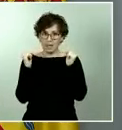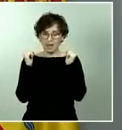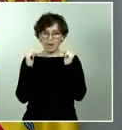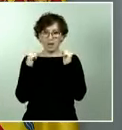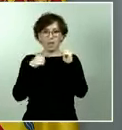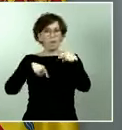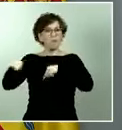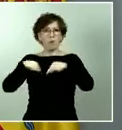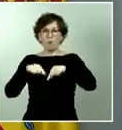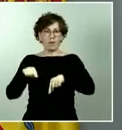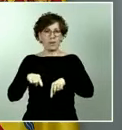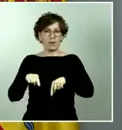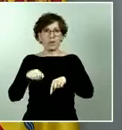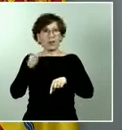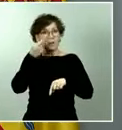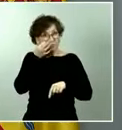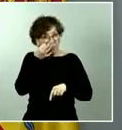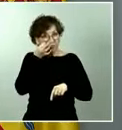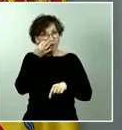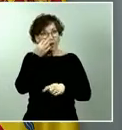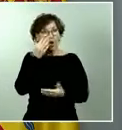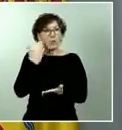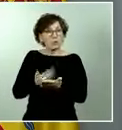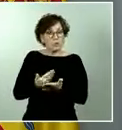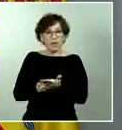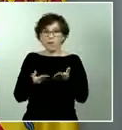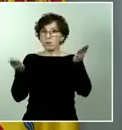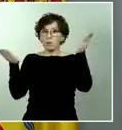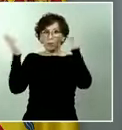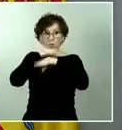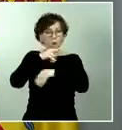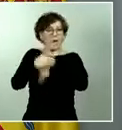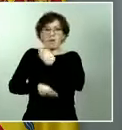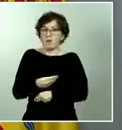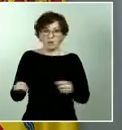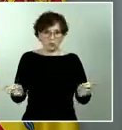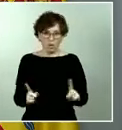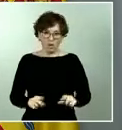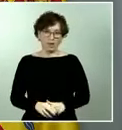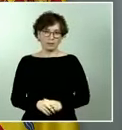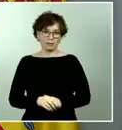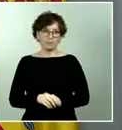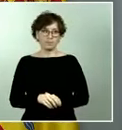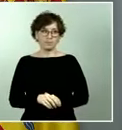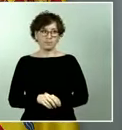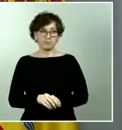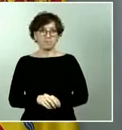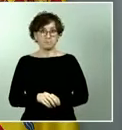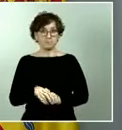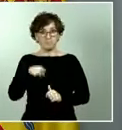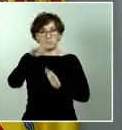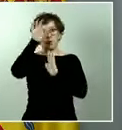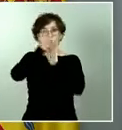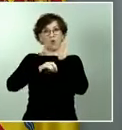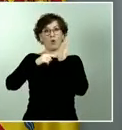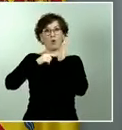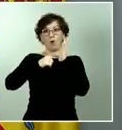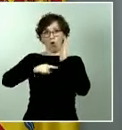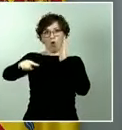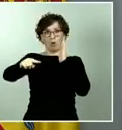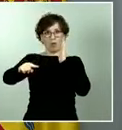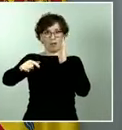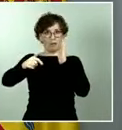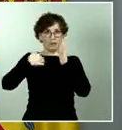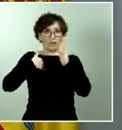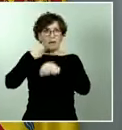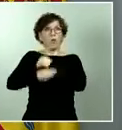aquella justificada en el propio precepto. Una orden dada por autoridad que es el gobierno, una